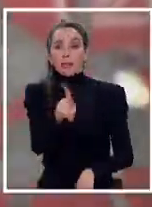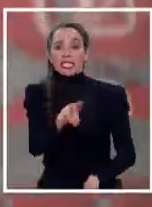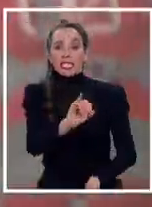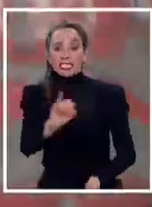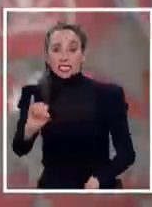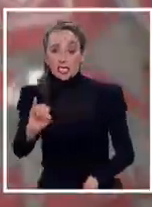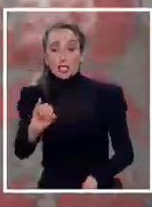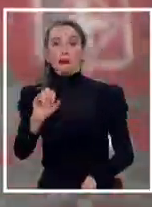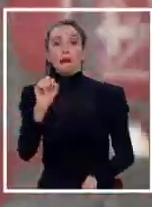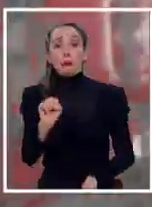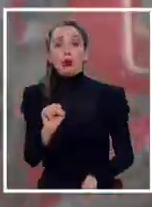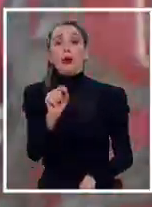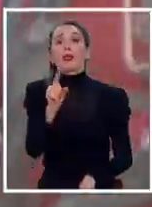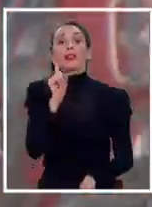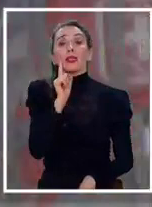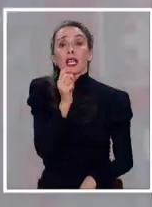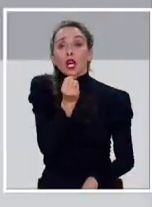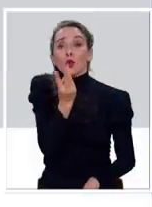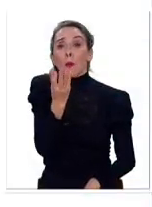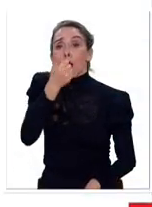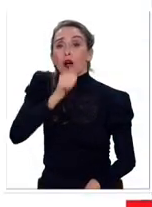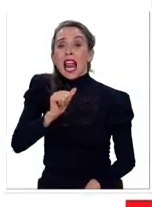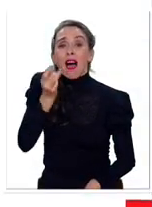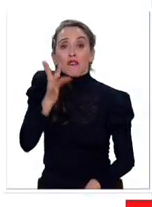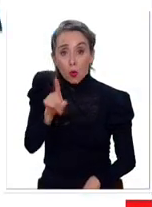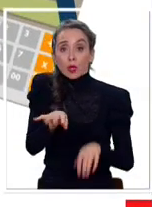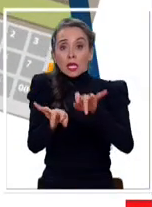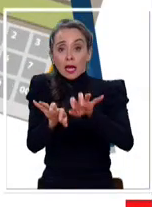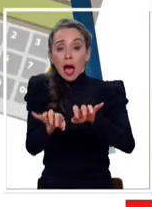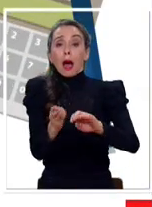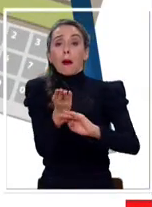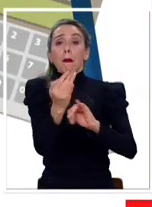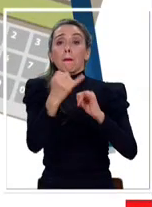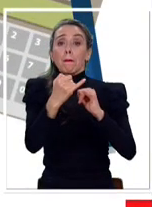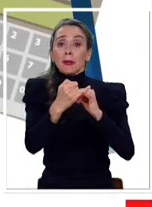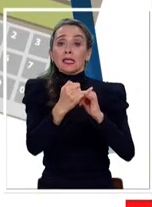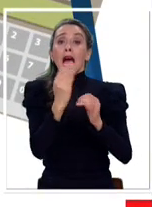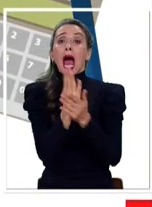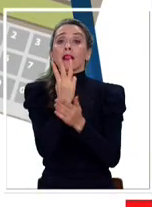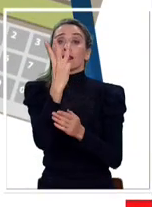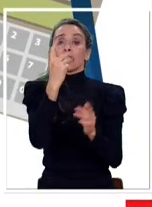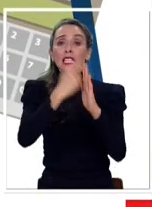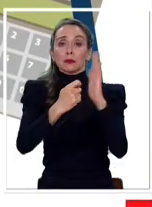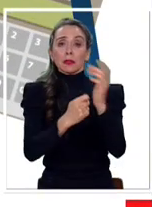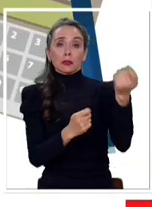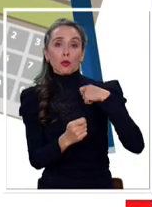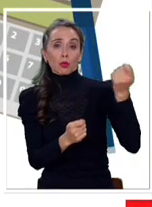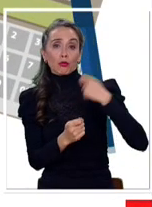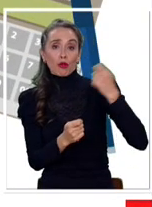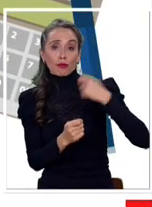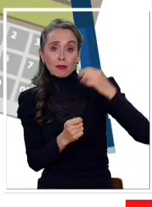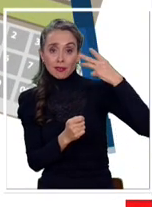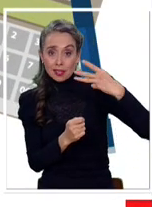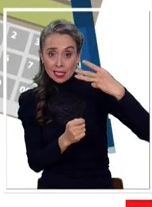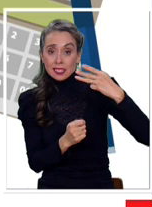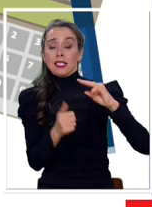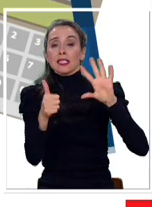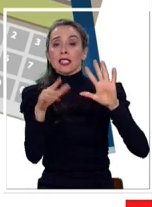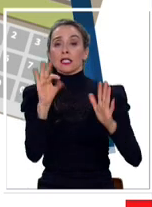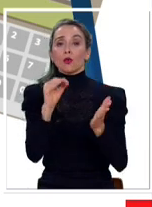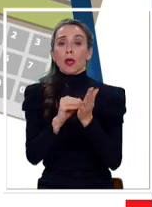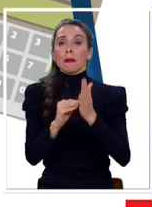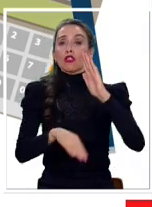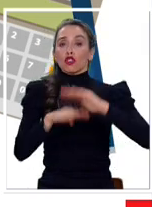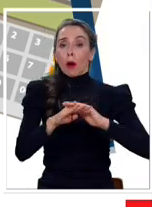y se puede acceder con la clave única. El préstamo se puede solicitar hasta por tres meses con un monto máximo de 650.000 pesos.